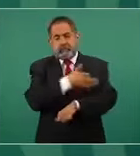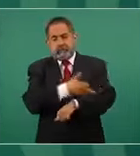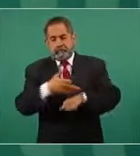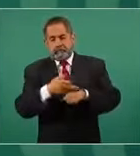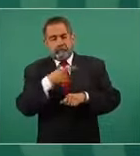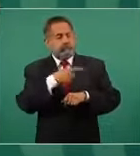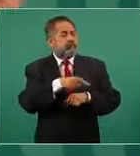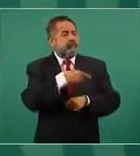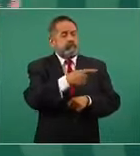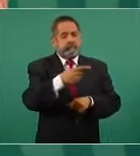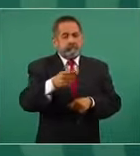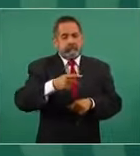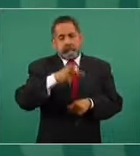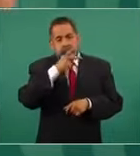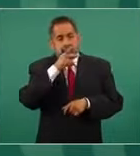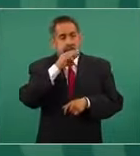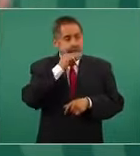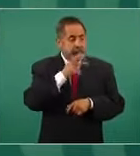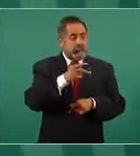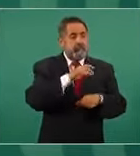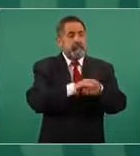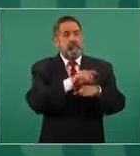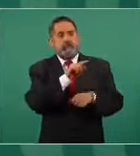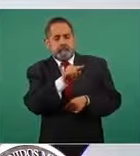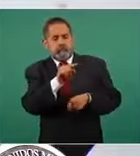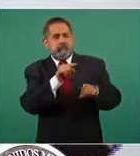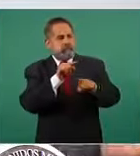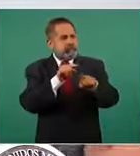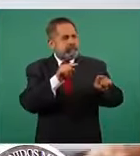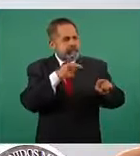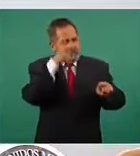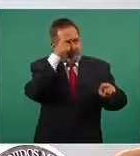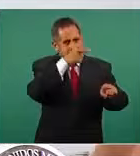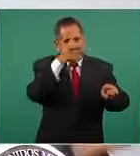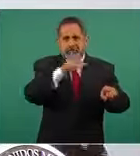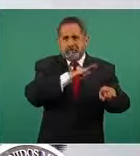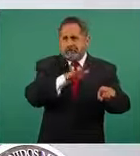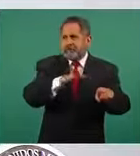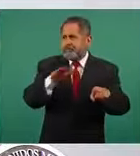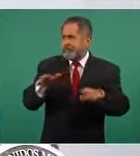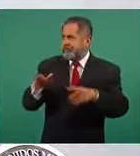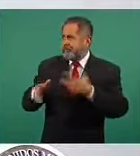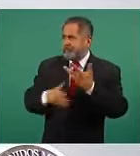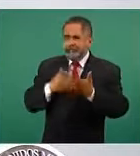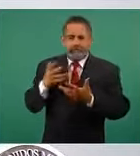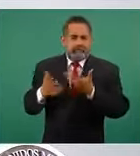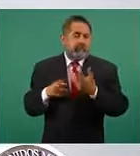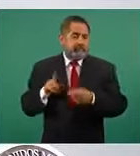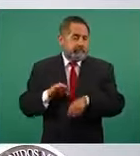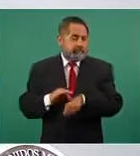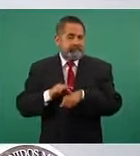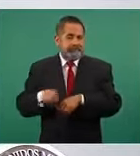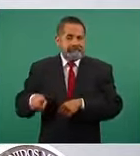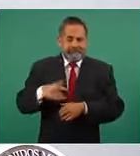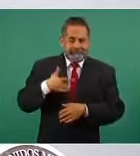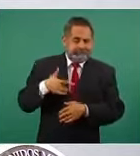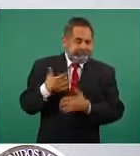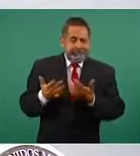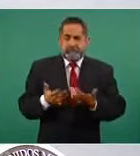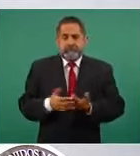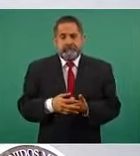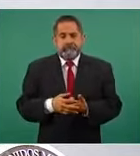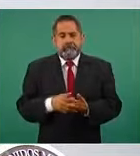o incluso padres y madres de amigos y amigas pueden perder la vida. Es decir, la experiencia de tener